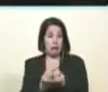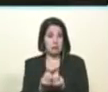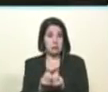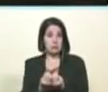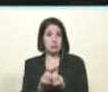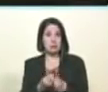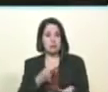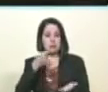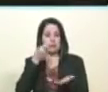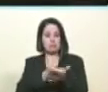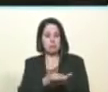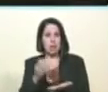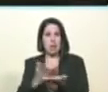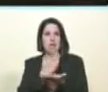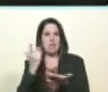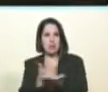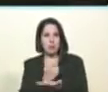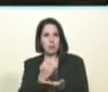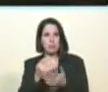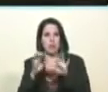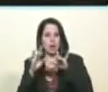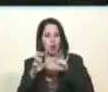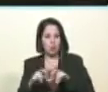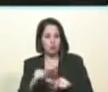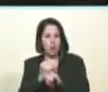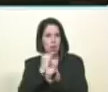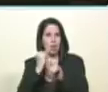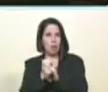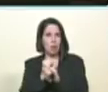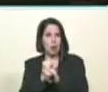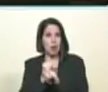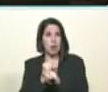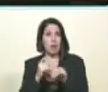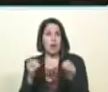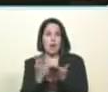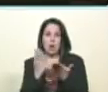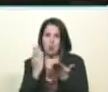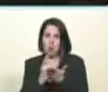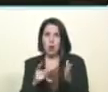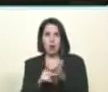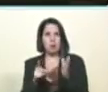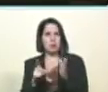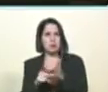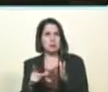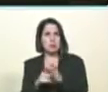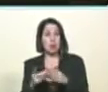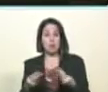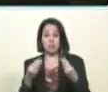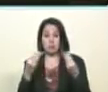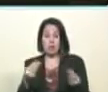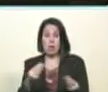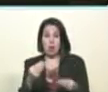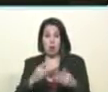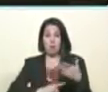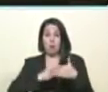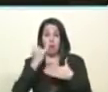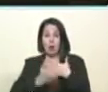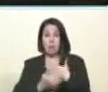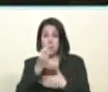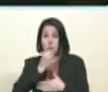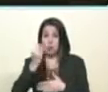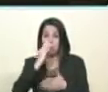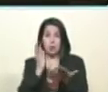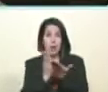garantizar los libros las computadoras las escuelas los liceos para garantizar el programa de alimentación escolar